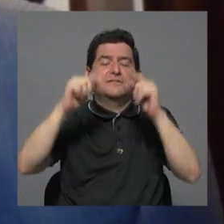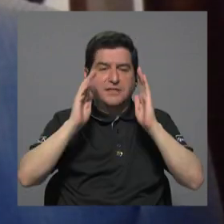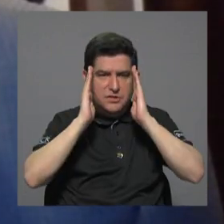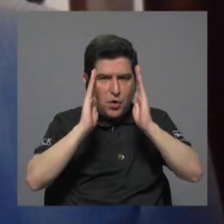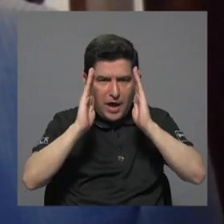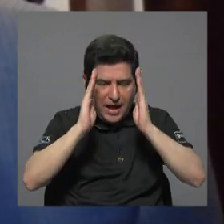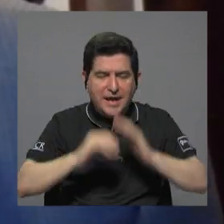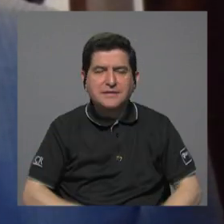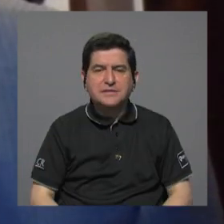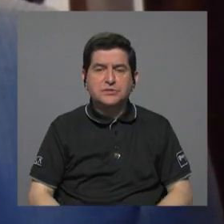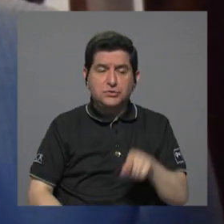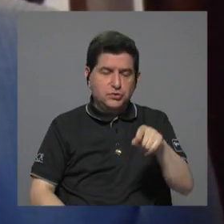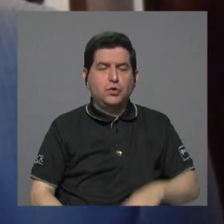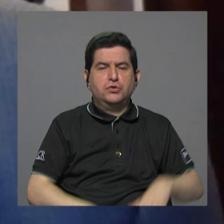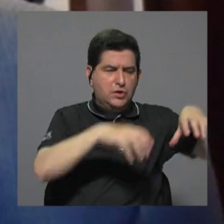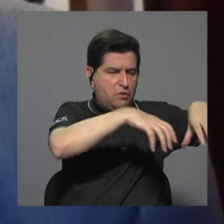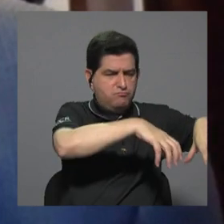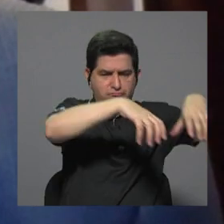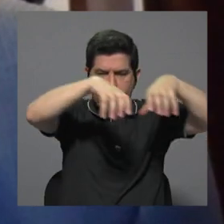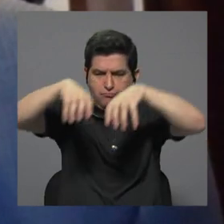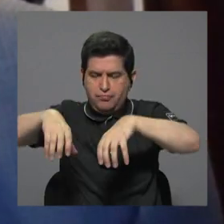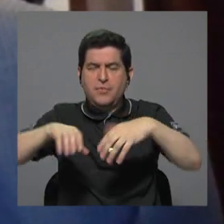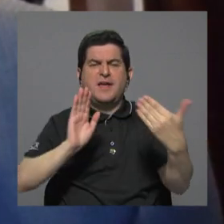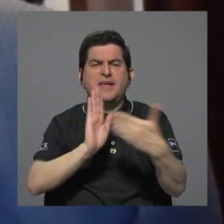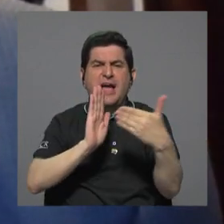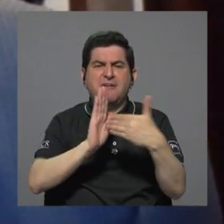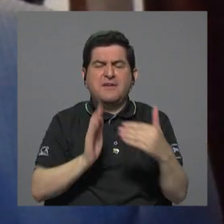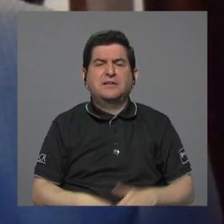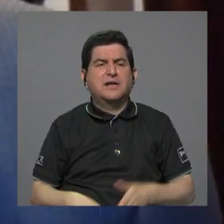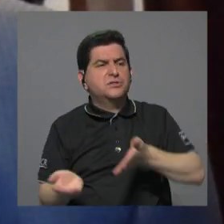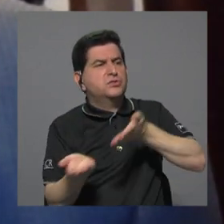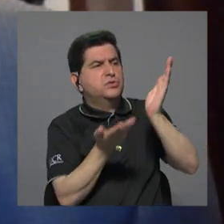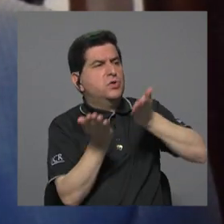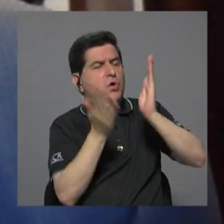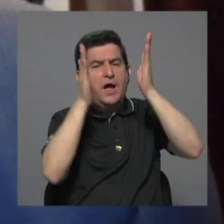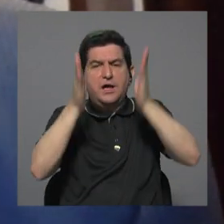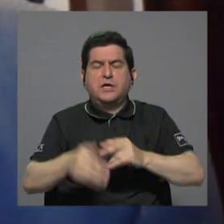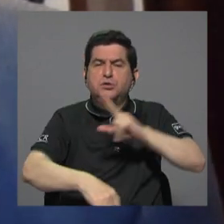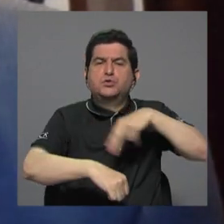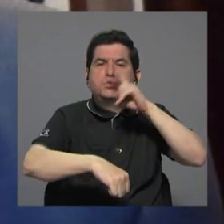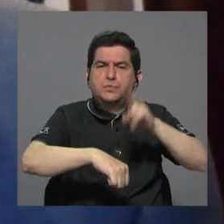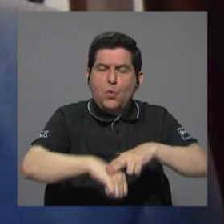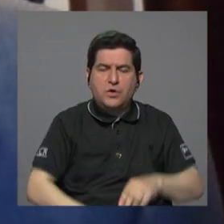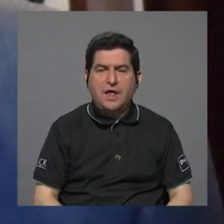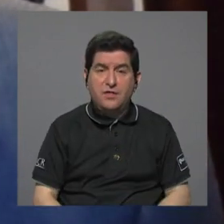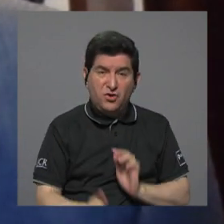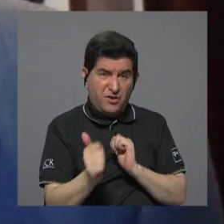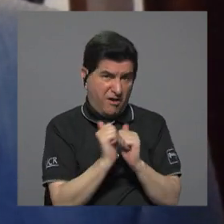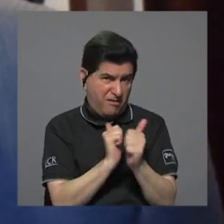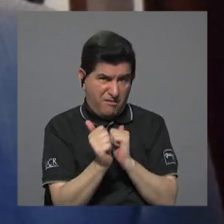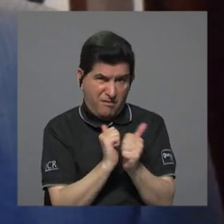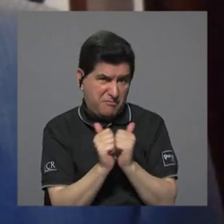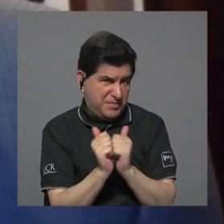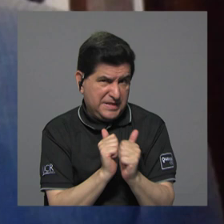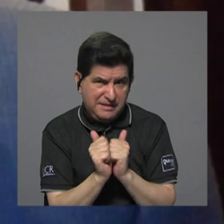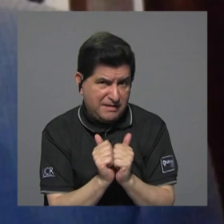tensión de la carga y la afectación a los exportadores nacionales, donde la competencia,